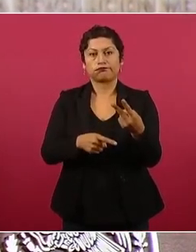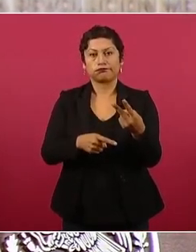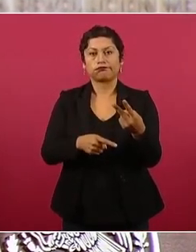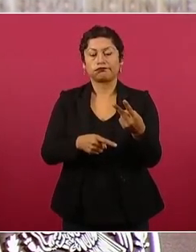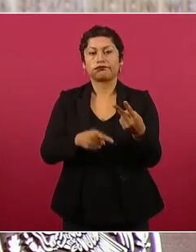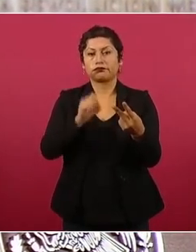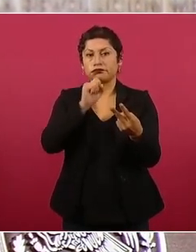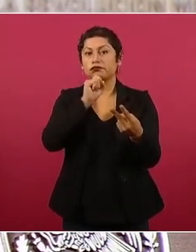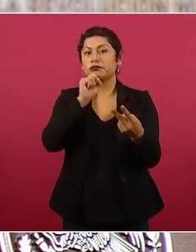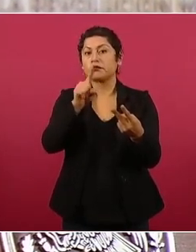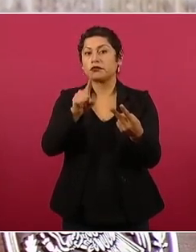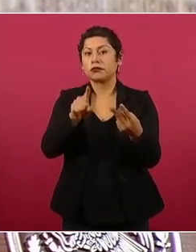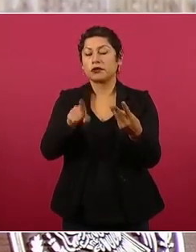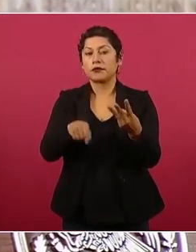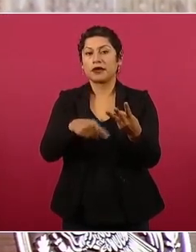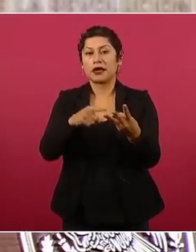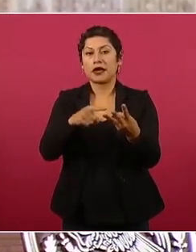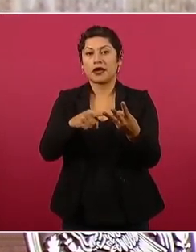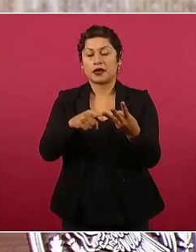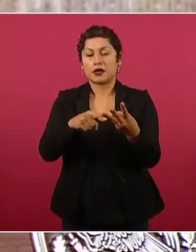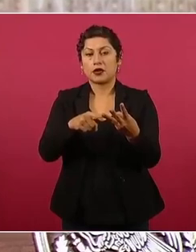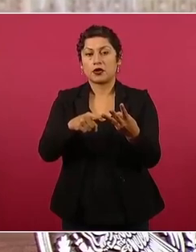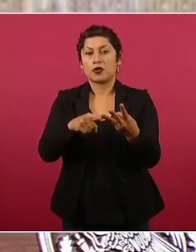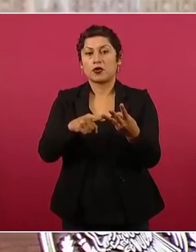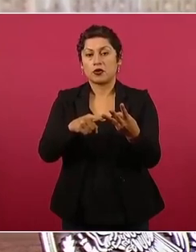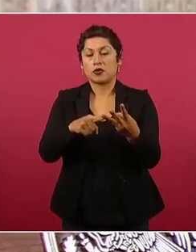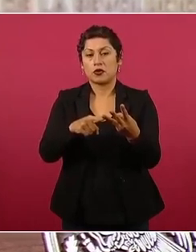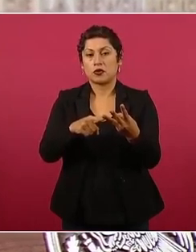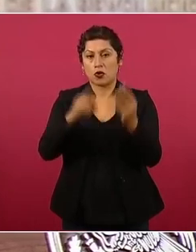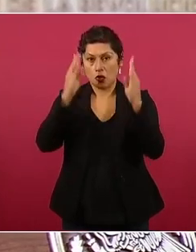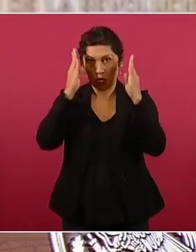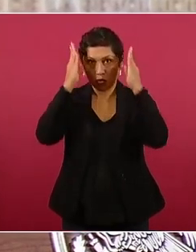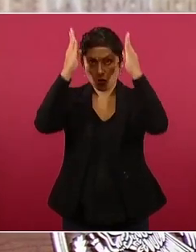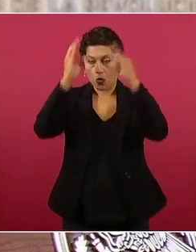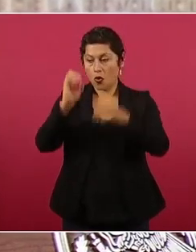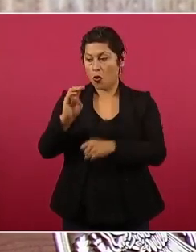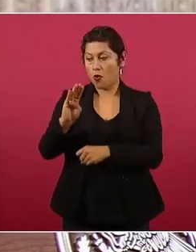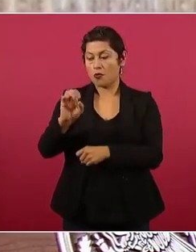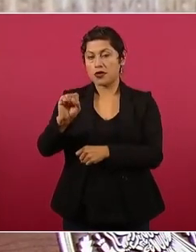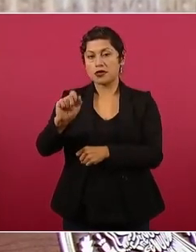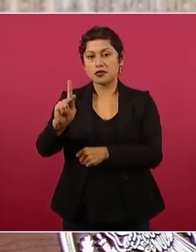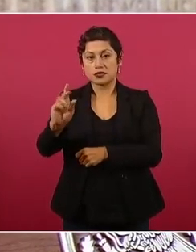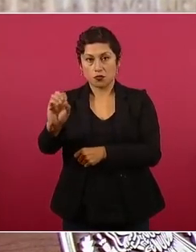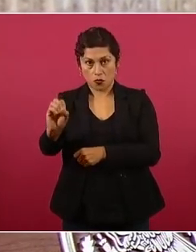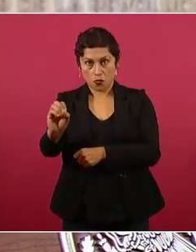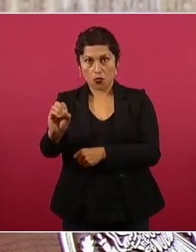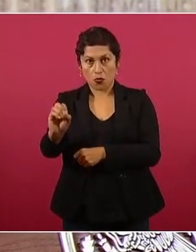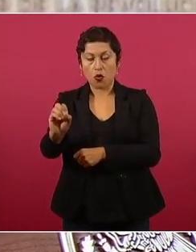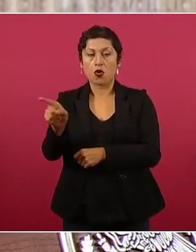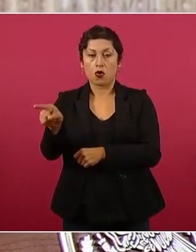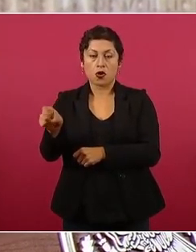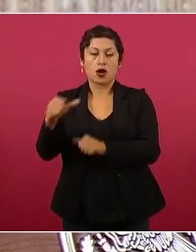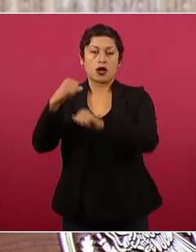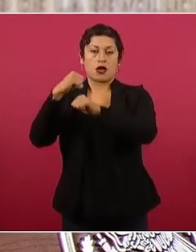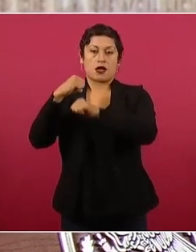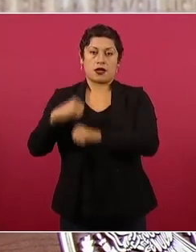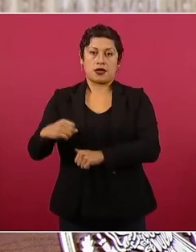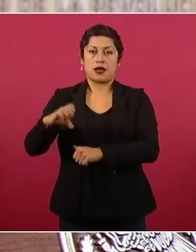responsable del episcopado,